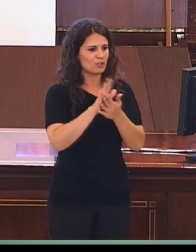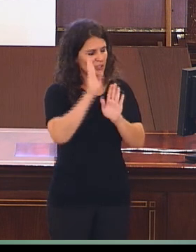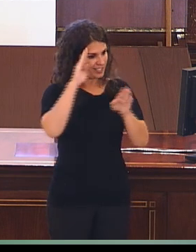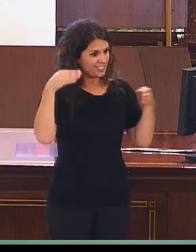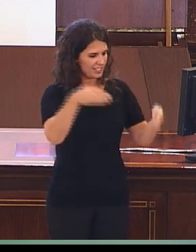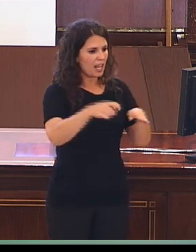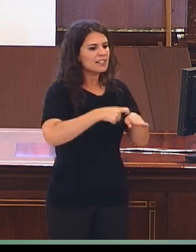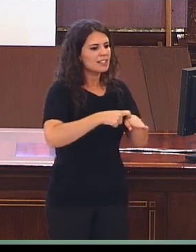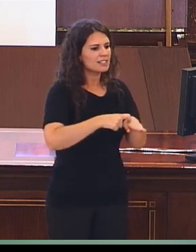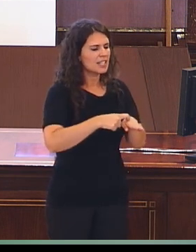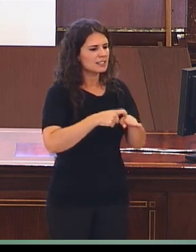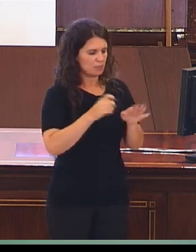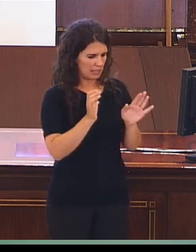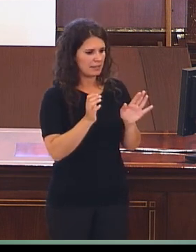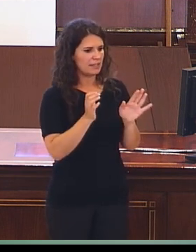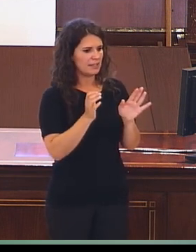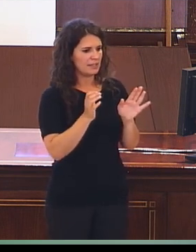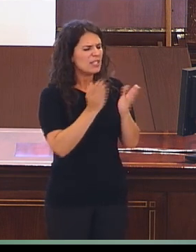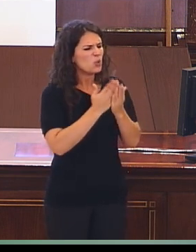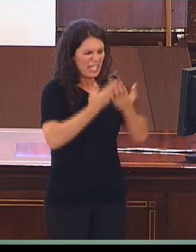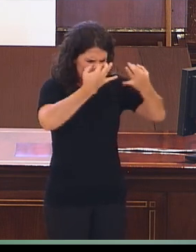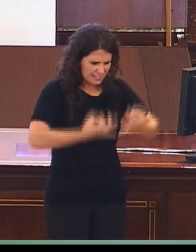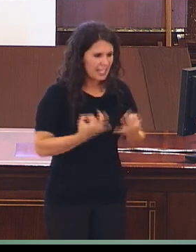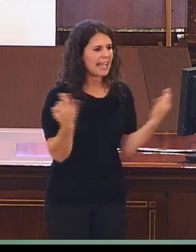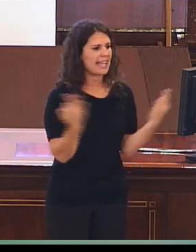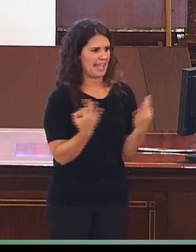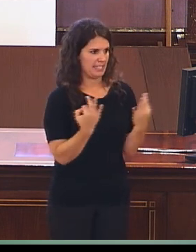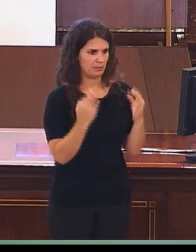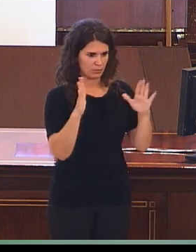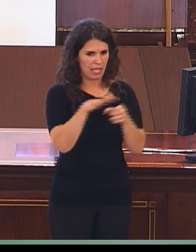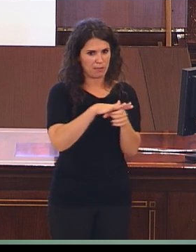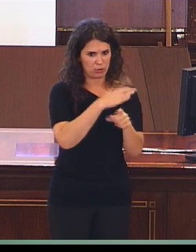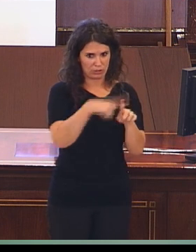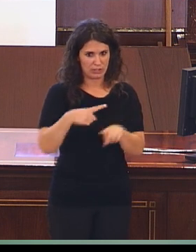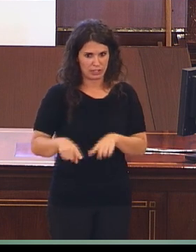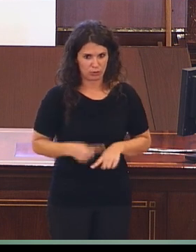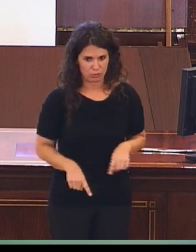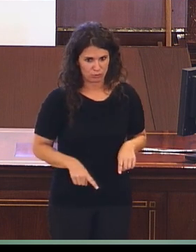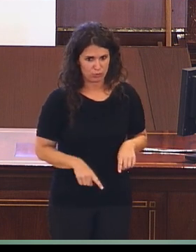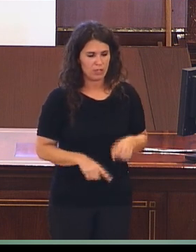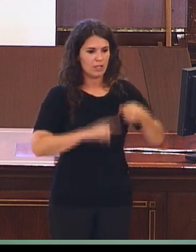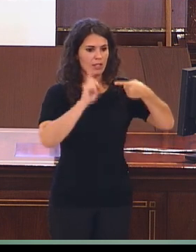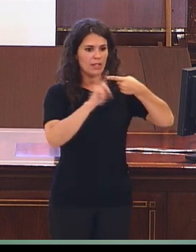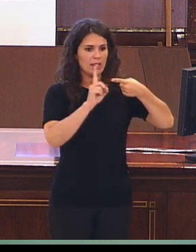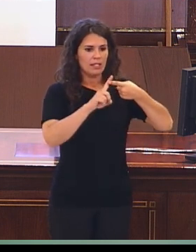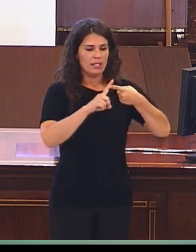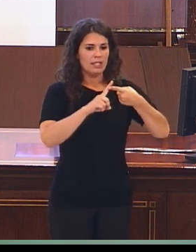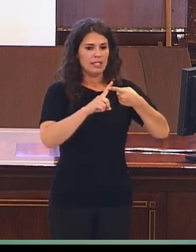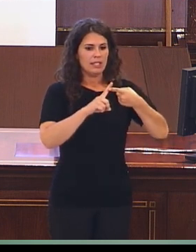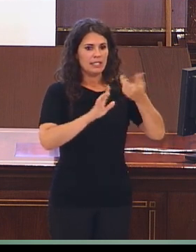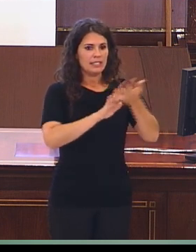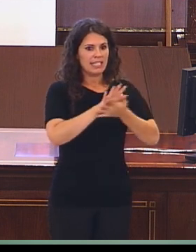exactamente, ¿qué están estudiando? Pues podemos dividir en varios ámbitos. Aquellos que se dedican a la signolingüística,